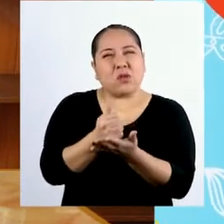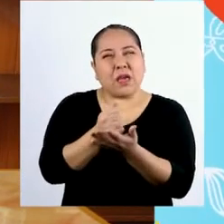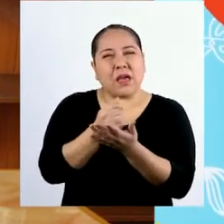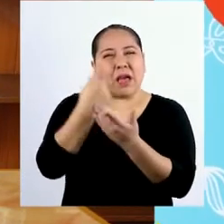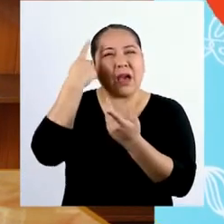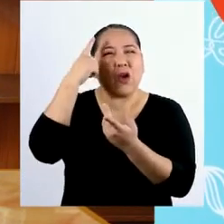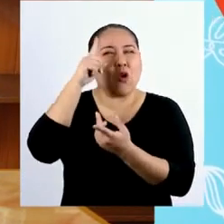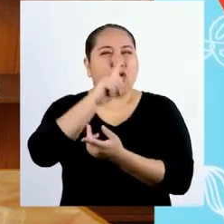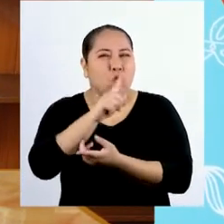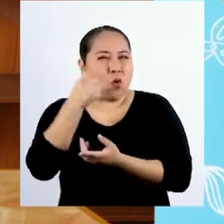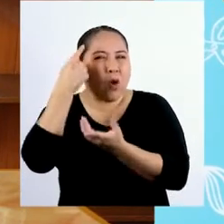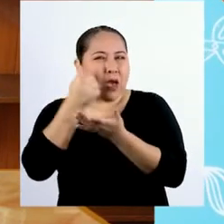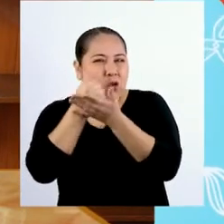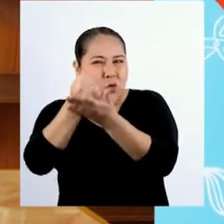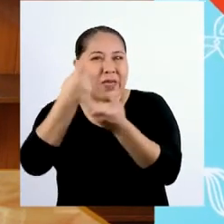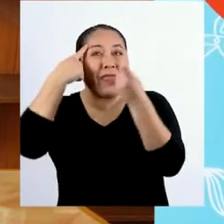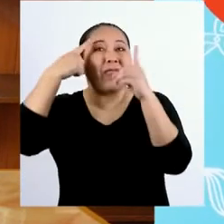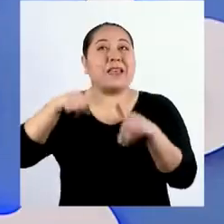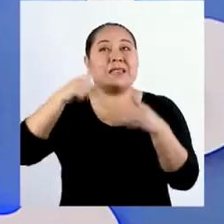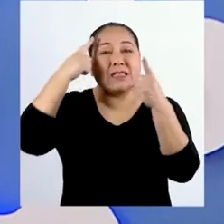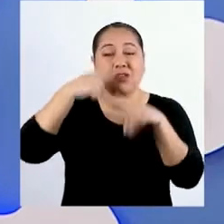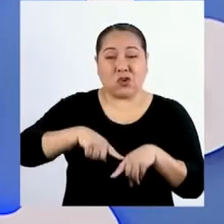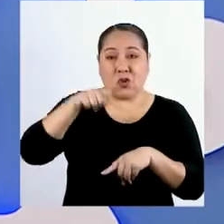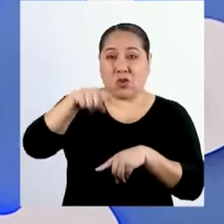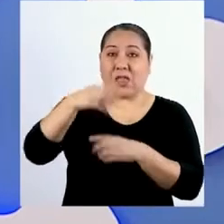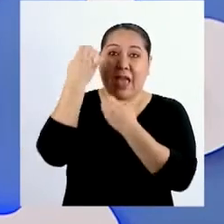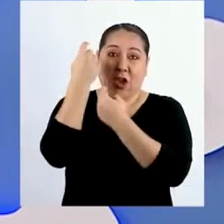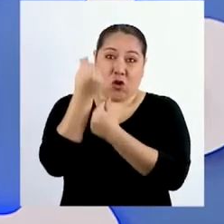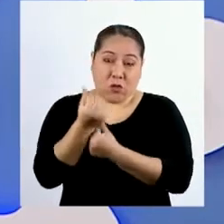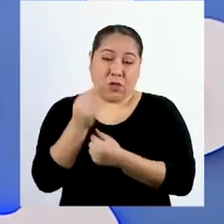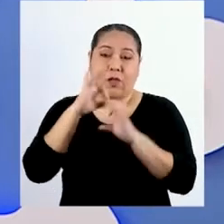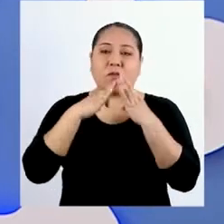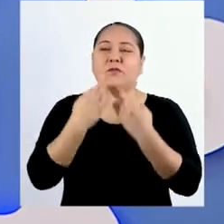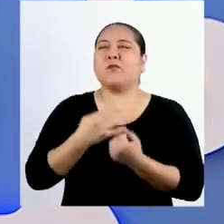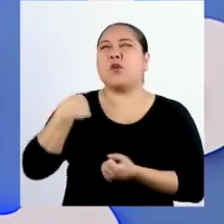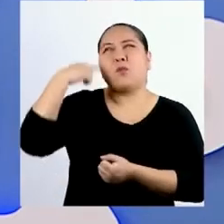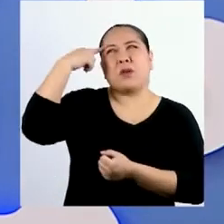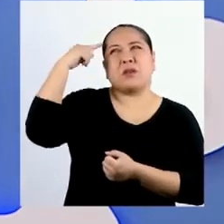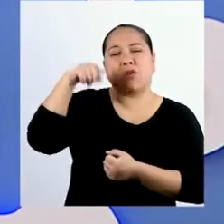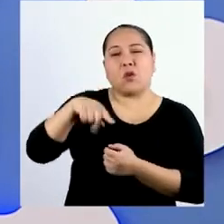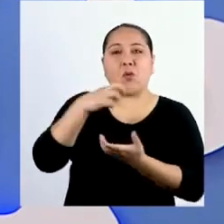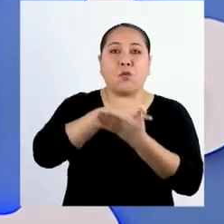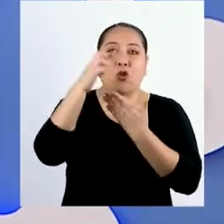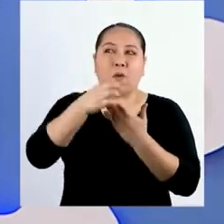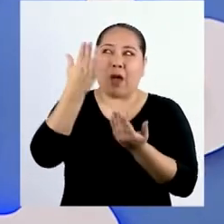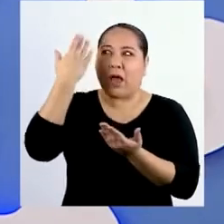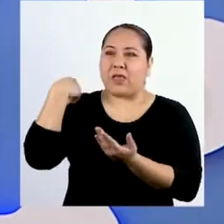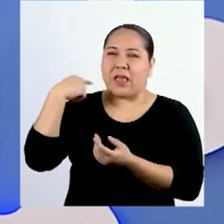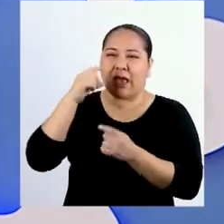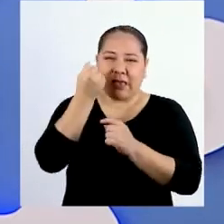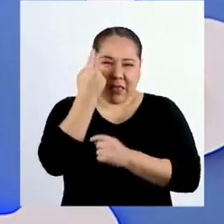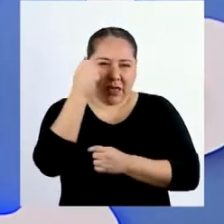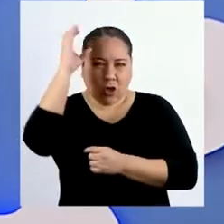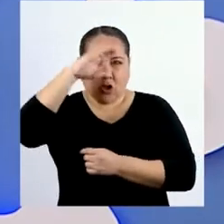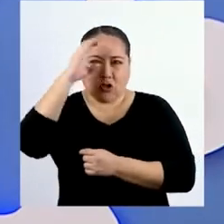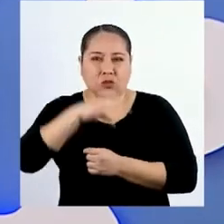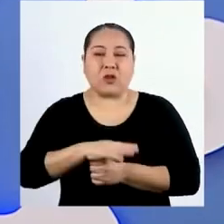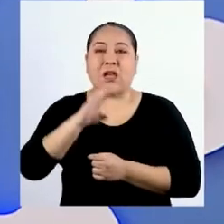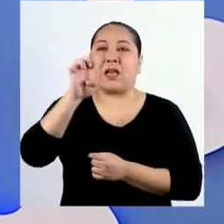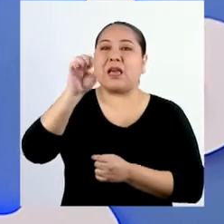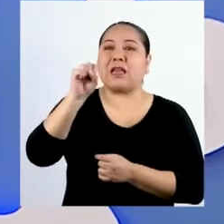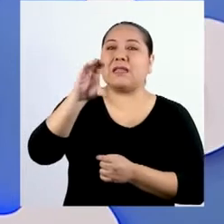decisiones económicas de las familias. Yo recuerdo que dedicamos un programa anterior a entender el concepto de